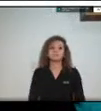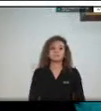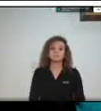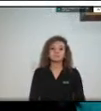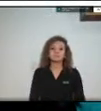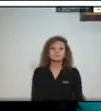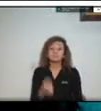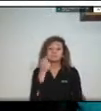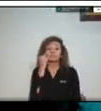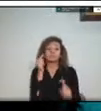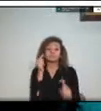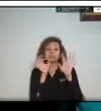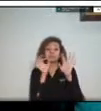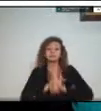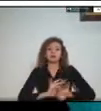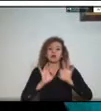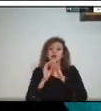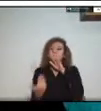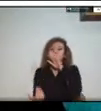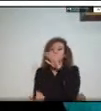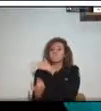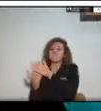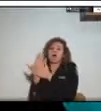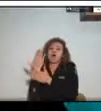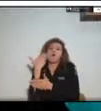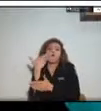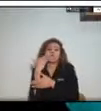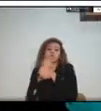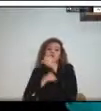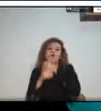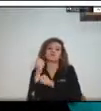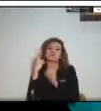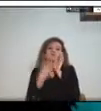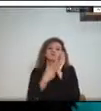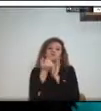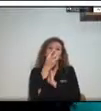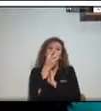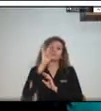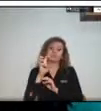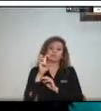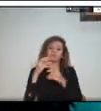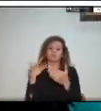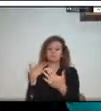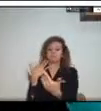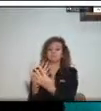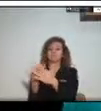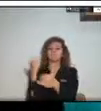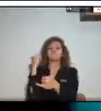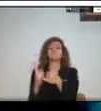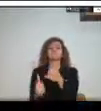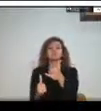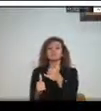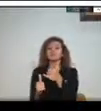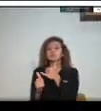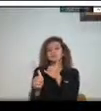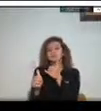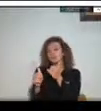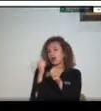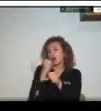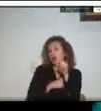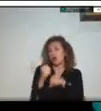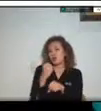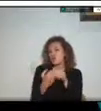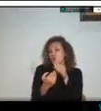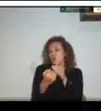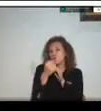estudio comenzó en el 2018 finalizó a comienzos del 2019 la labor que hemos